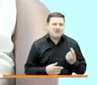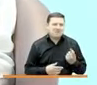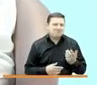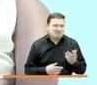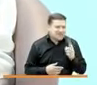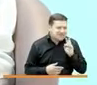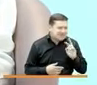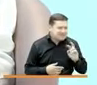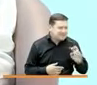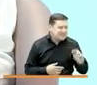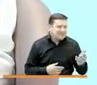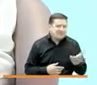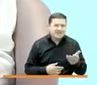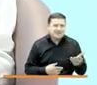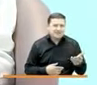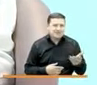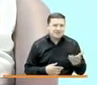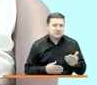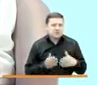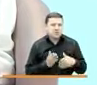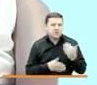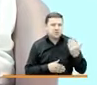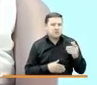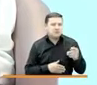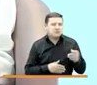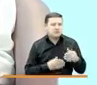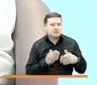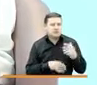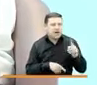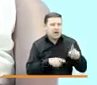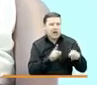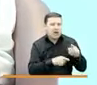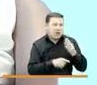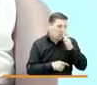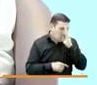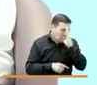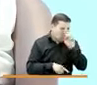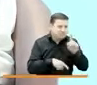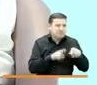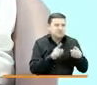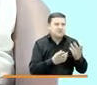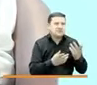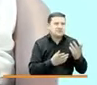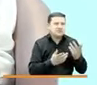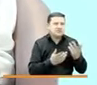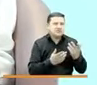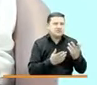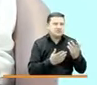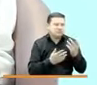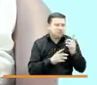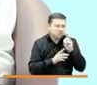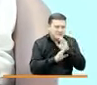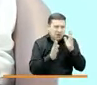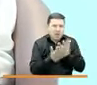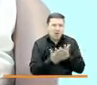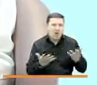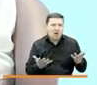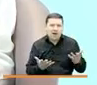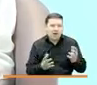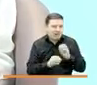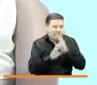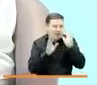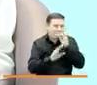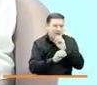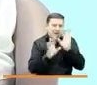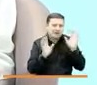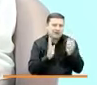en sus comienzos, en sus inicios, hay muchas dudas, hay muchas sombras, hay muchas cosas que no se han aclarado